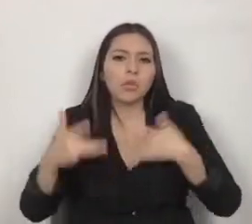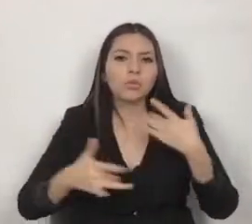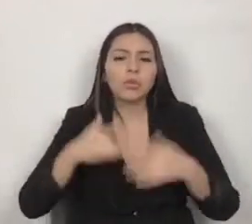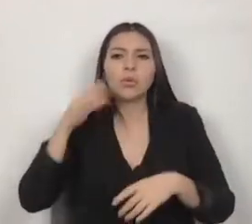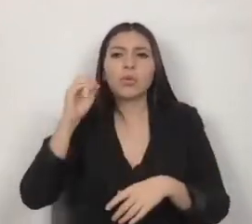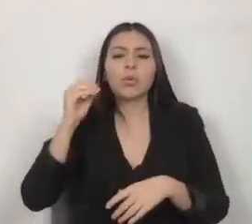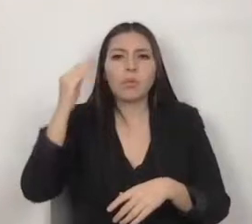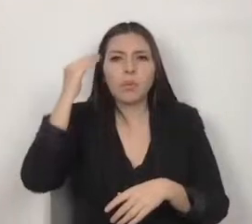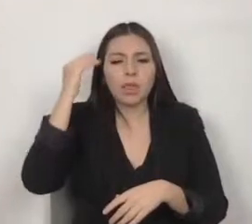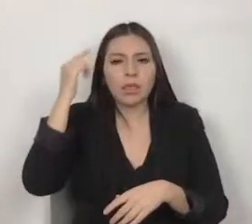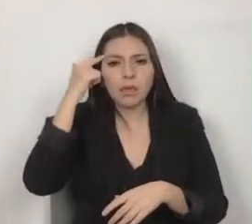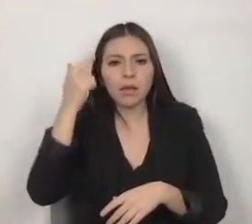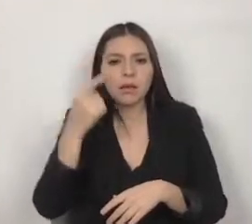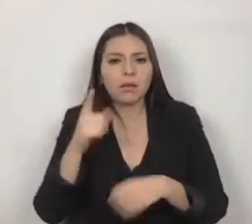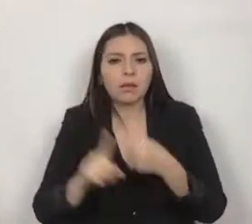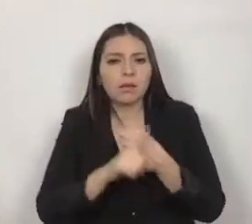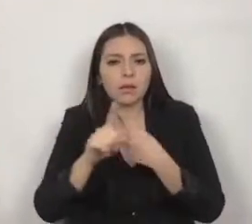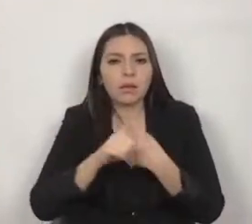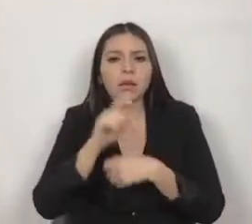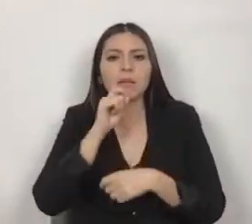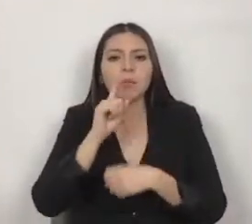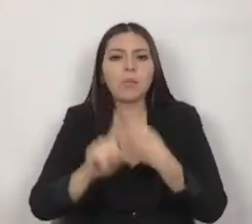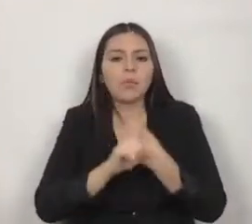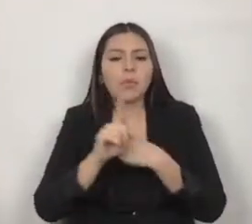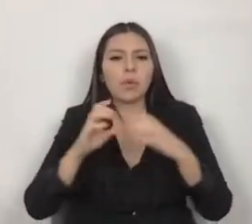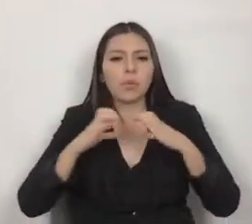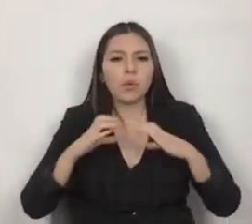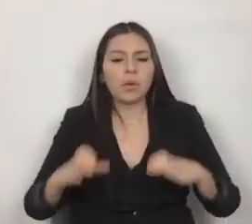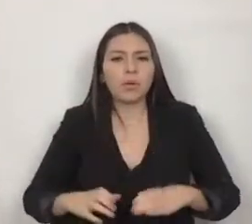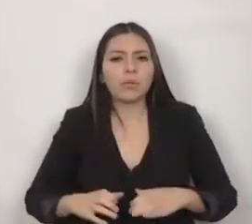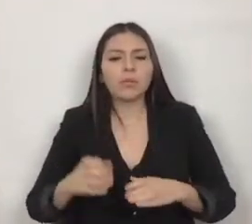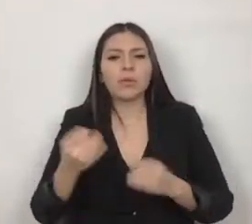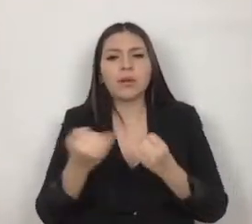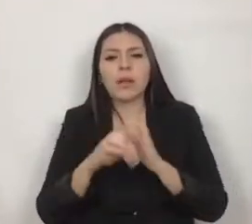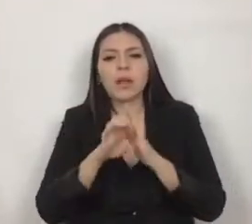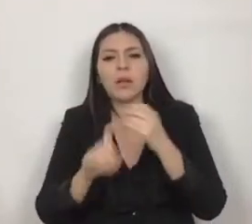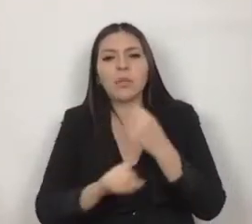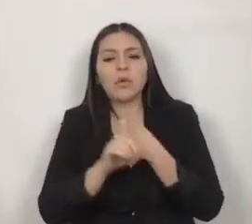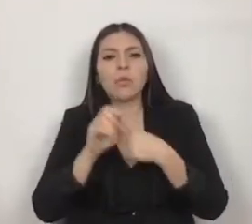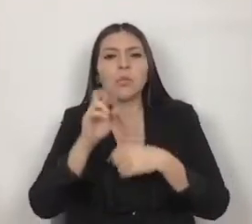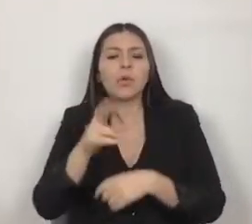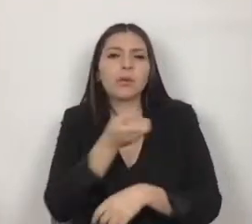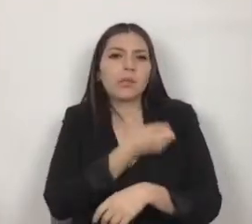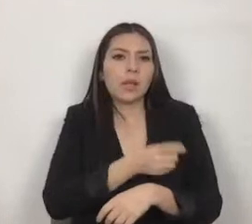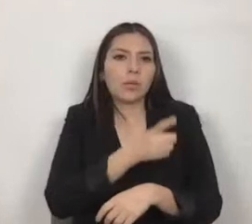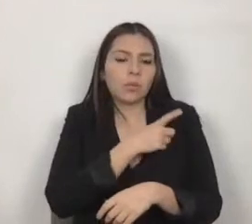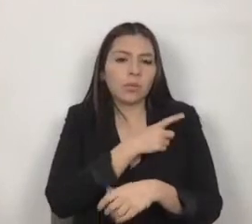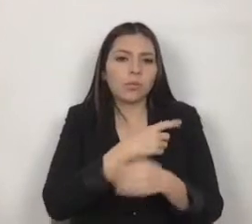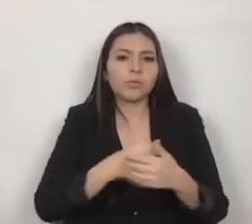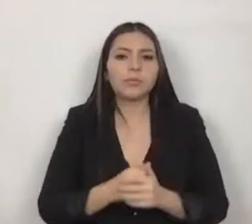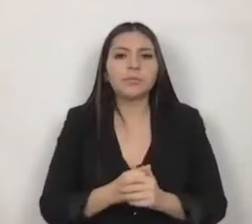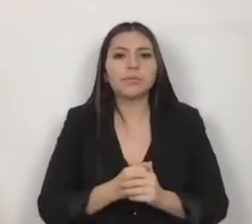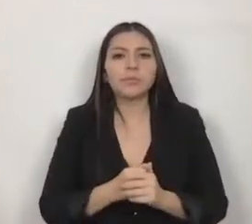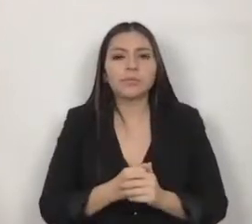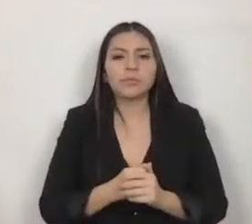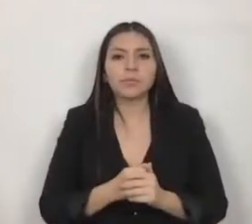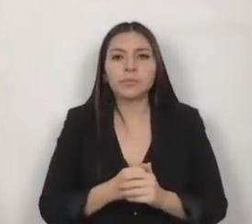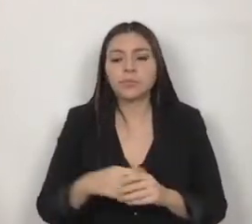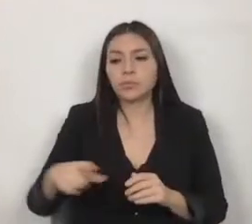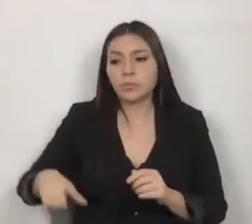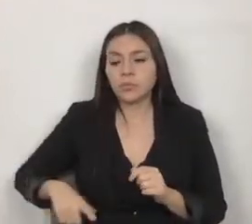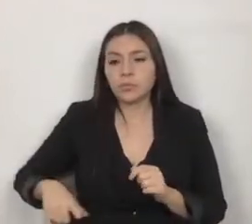problemas que afectan su salud física por problemas relacionados con la salud. El gobierno de la República lo